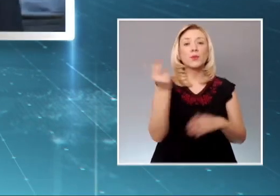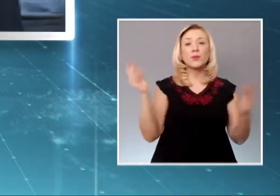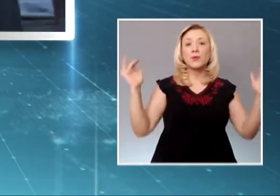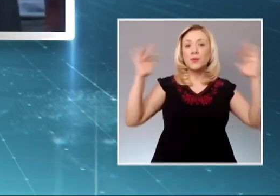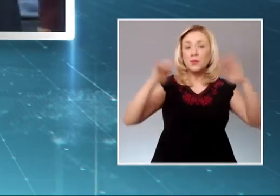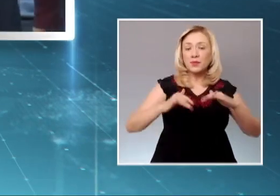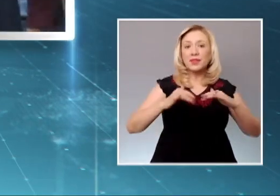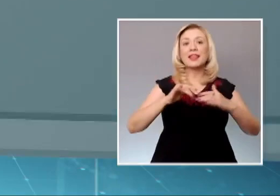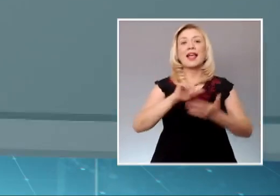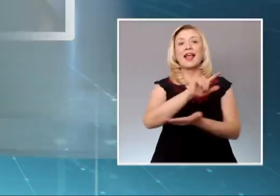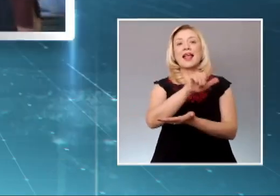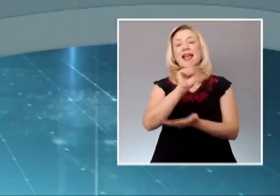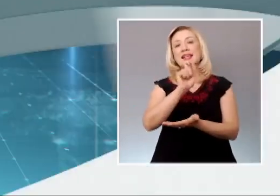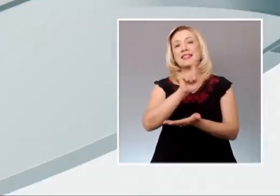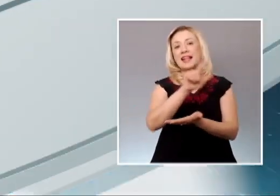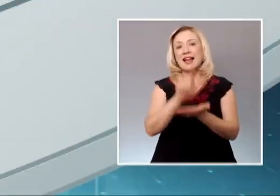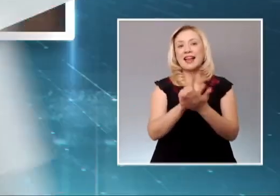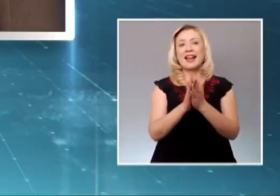Poder Judicial Federal.